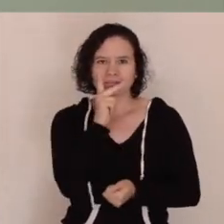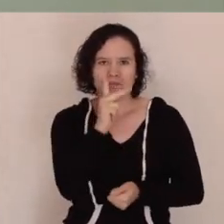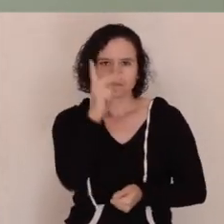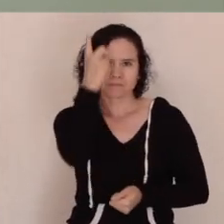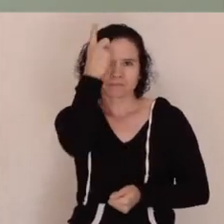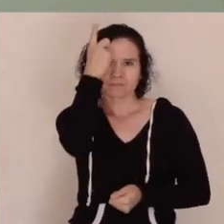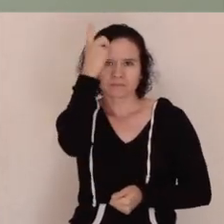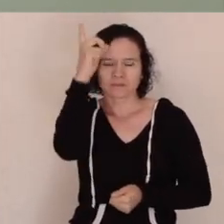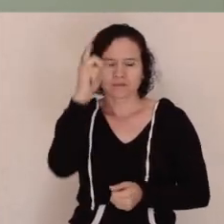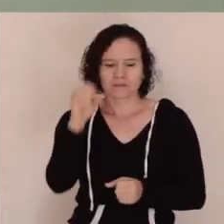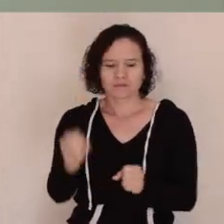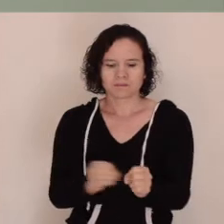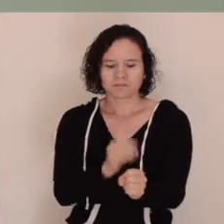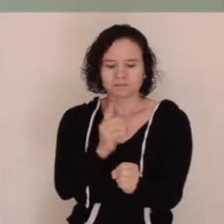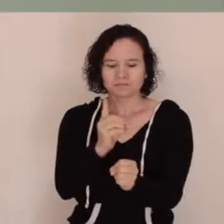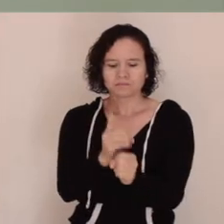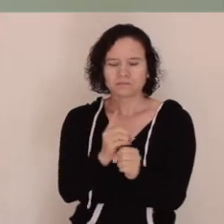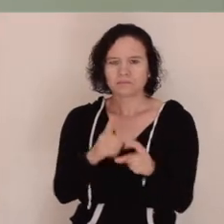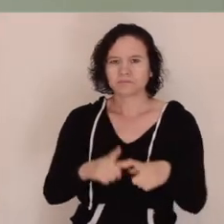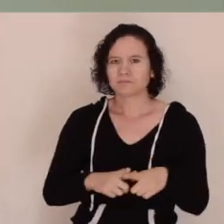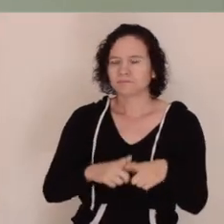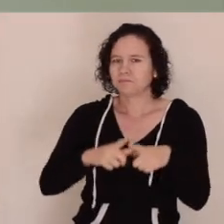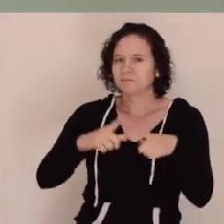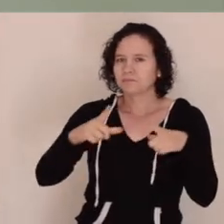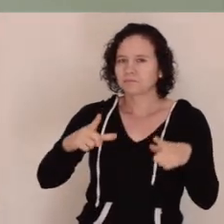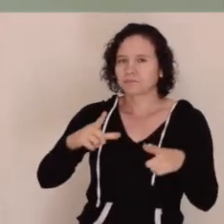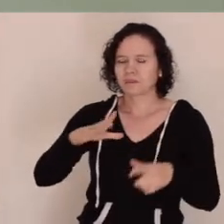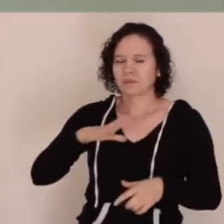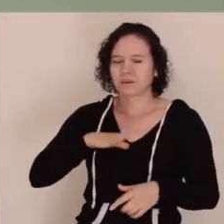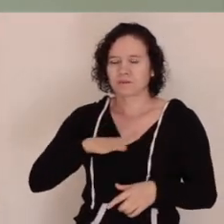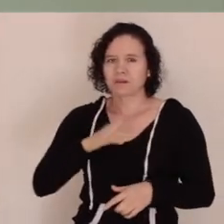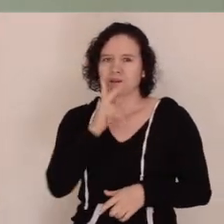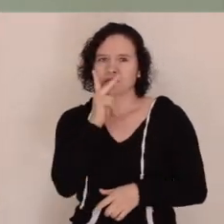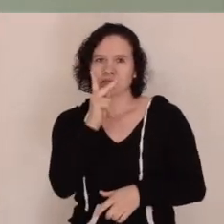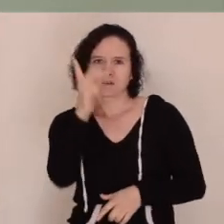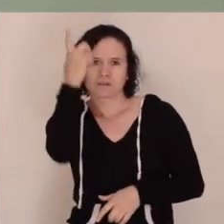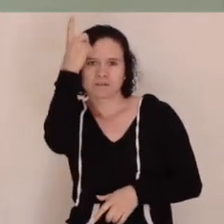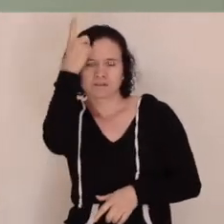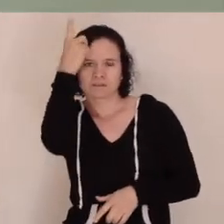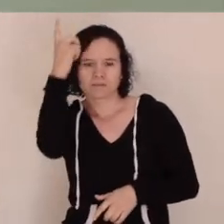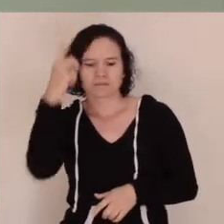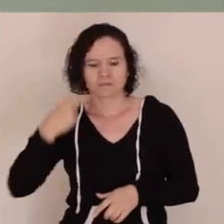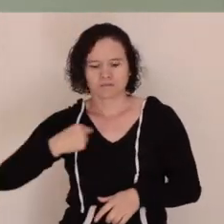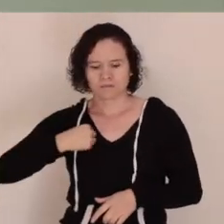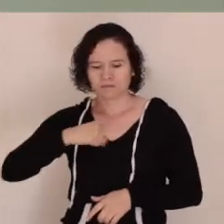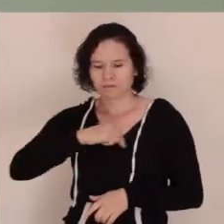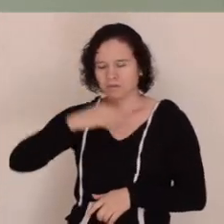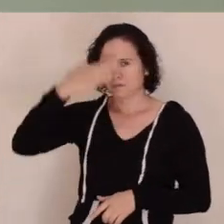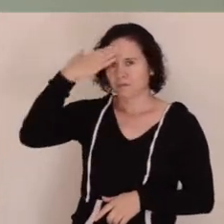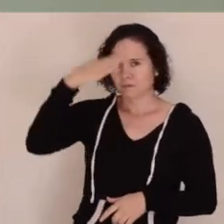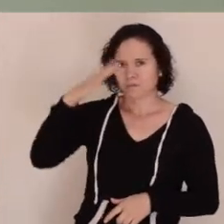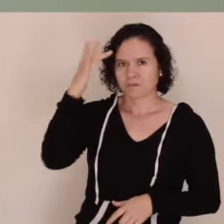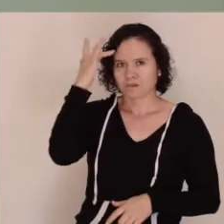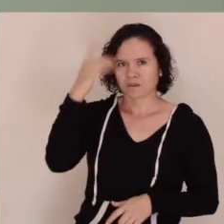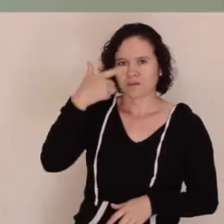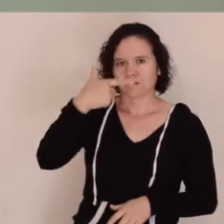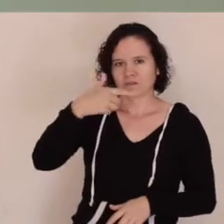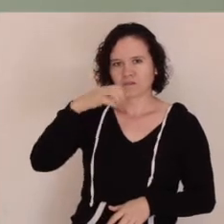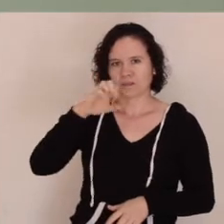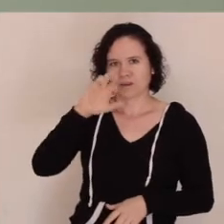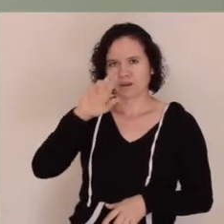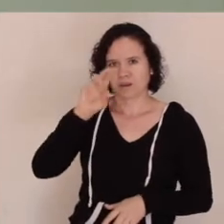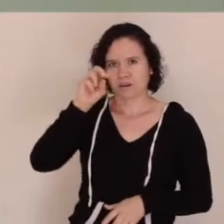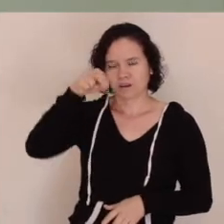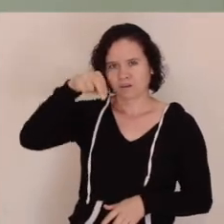Escritura. Qué gran oportunidad es tener este escrito que, como bien sabemos, San Jerónimo